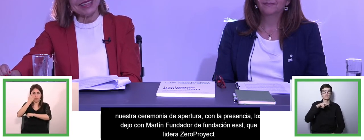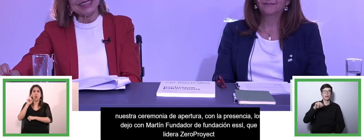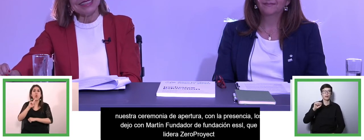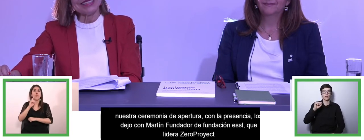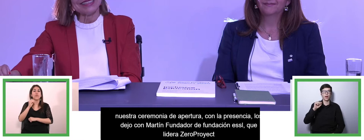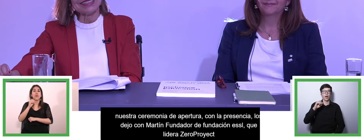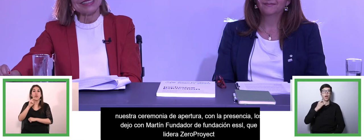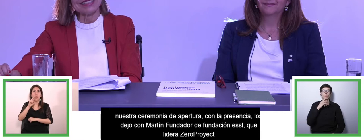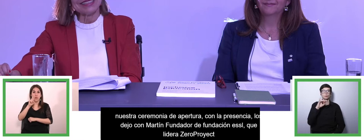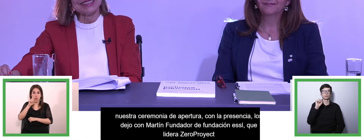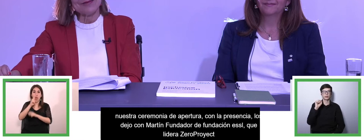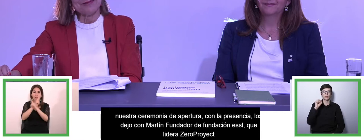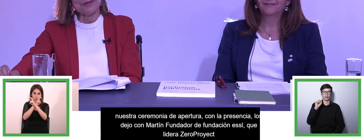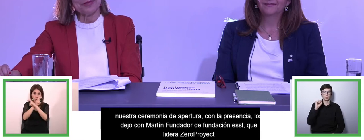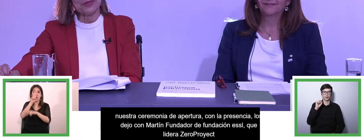Martin!